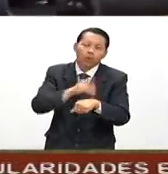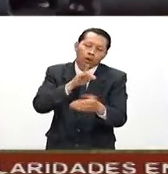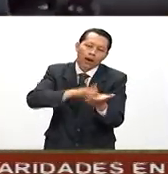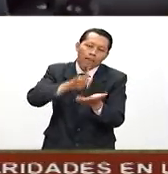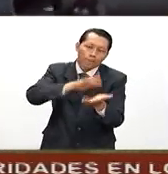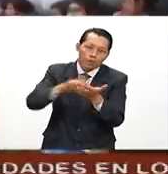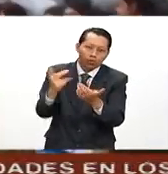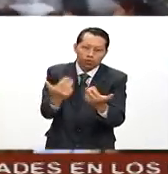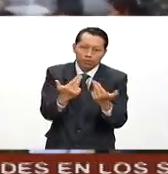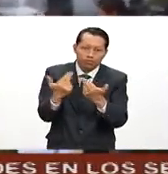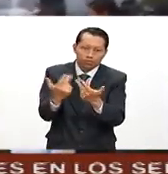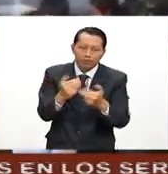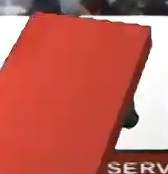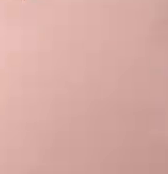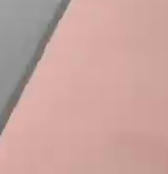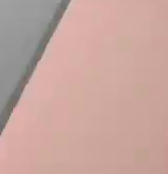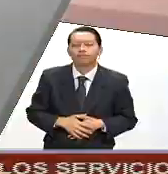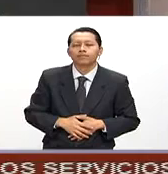naturales.